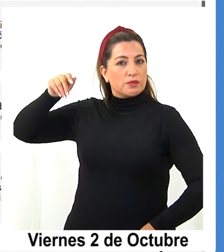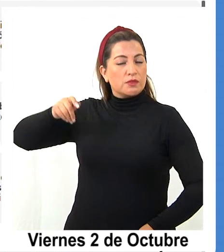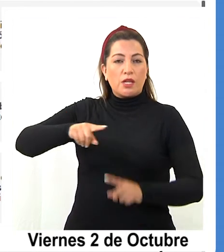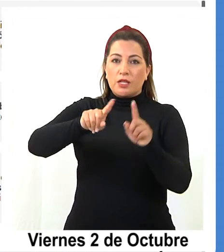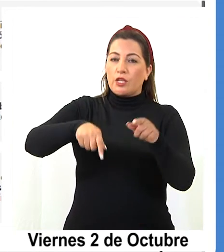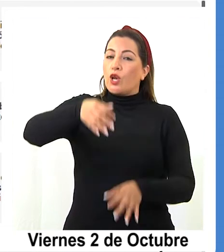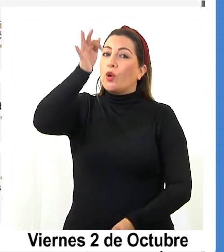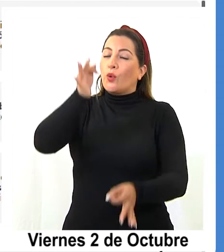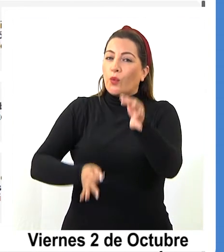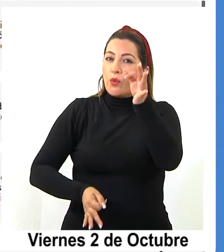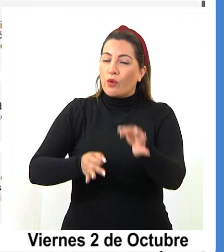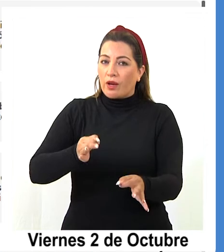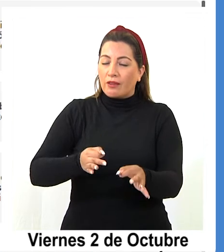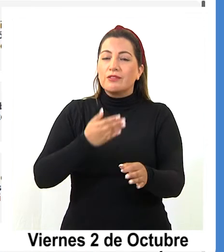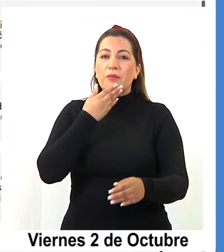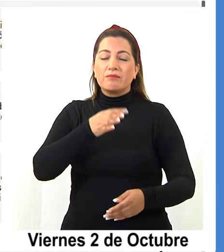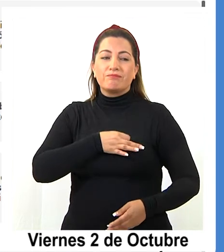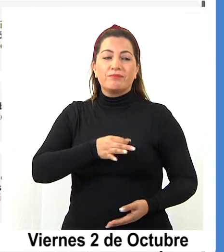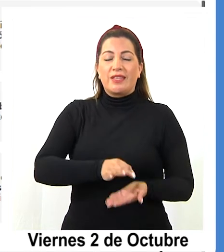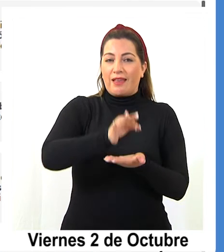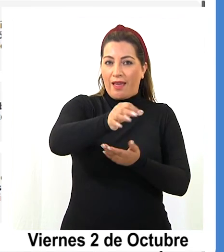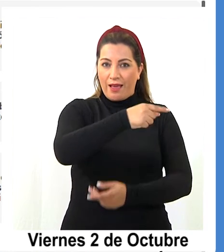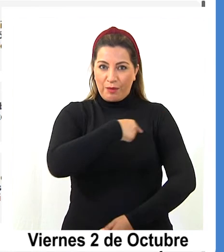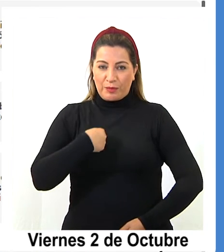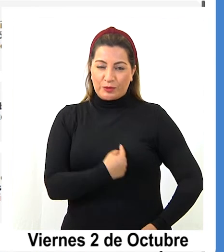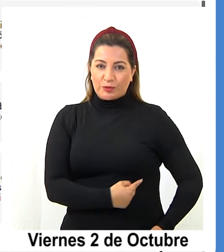juzgado de letras y garantía de Pozo Almonte.